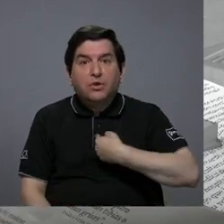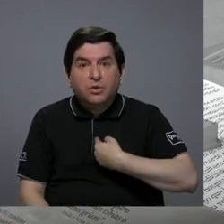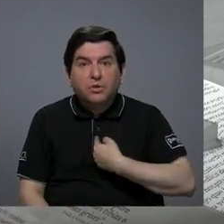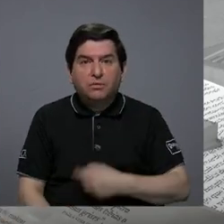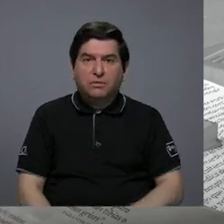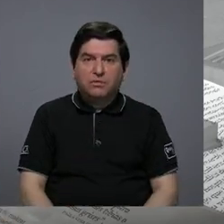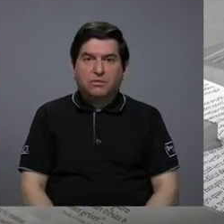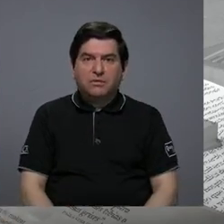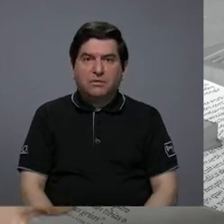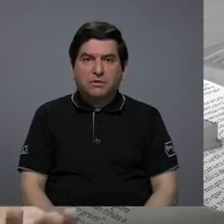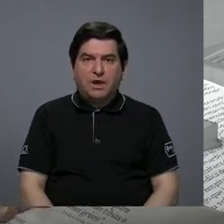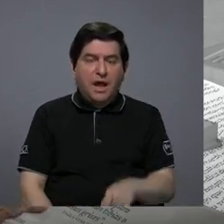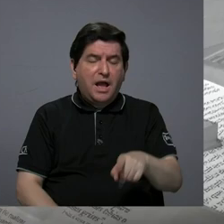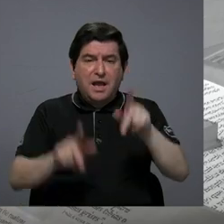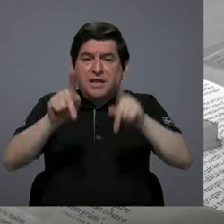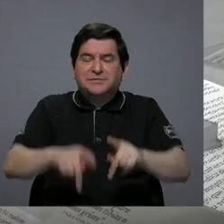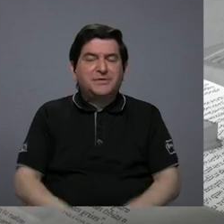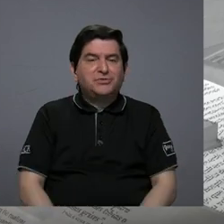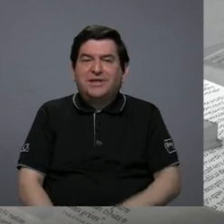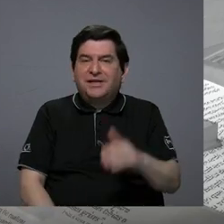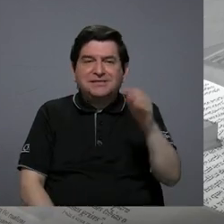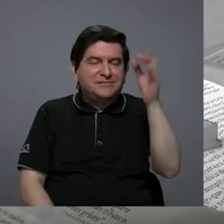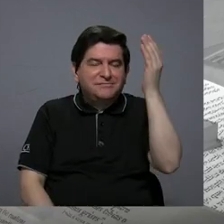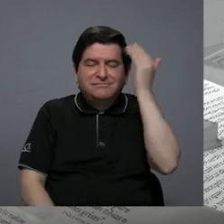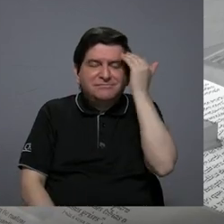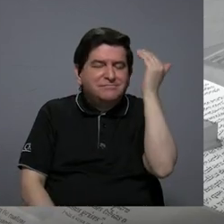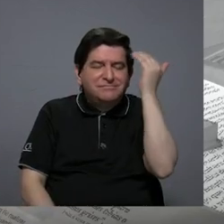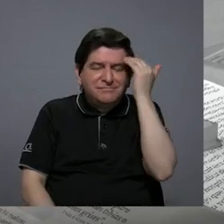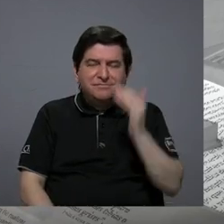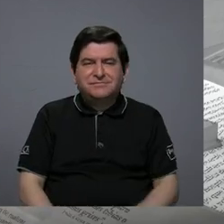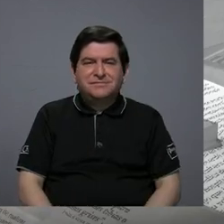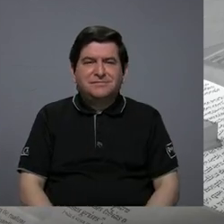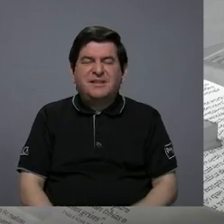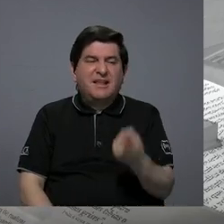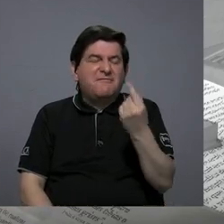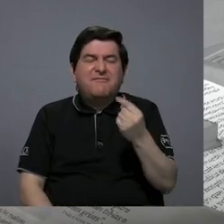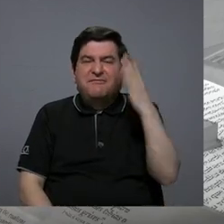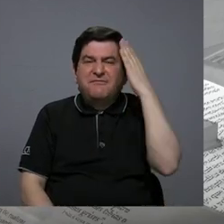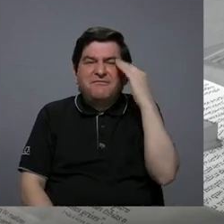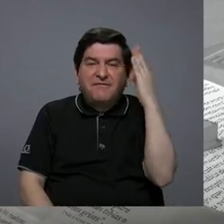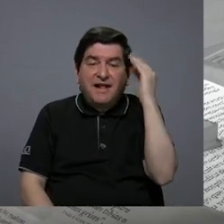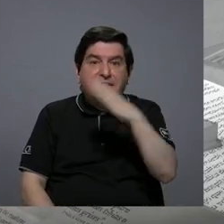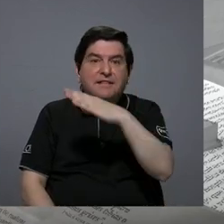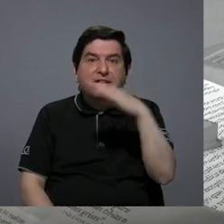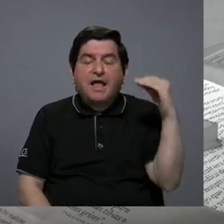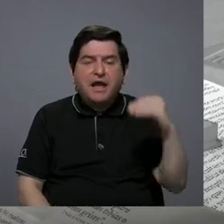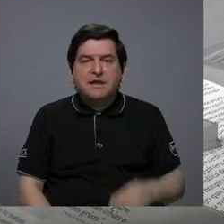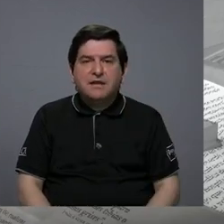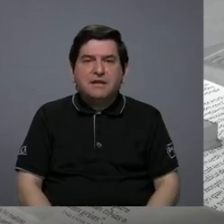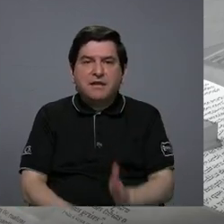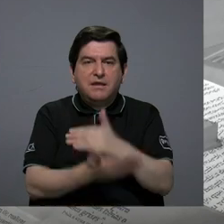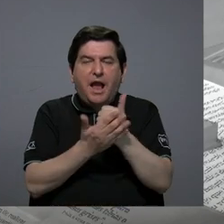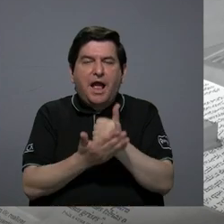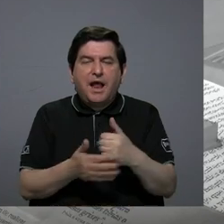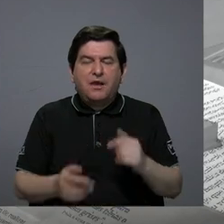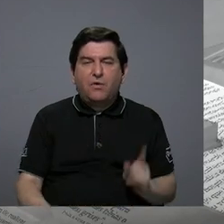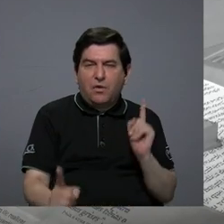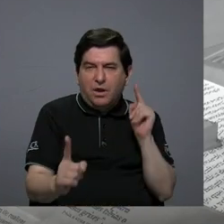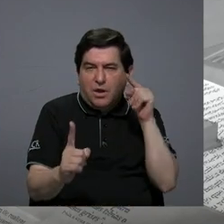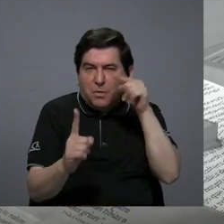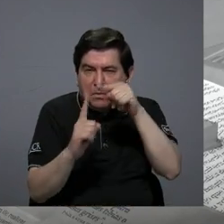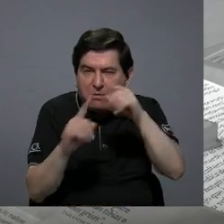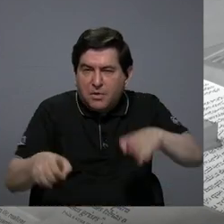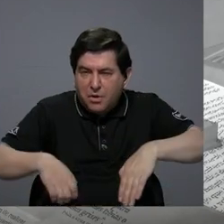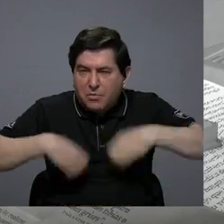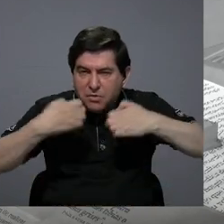es hay una ignorancia hay una inexperiencia y además hay algo deliberado que